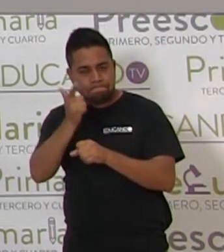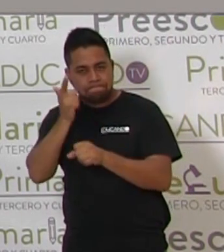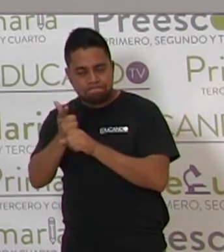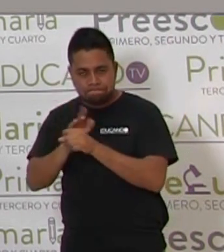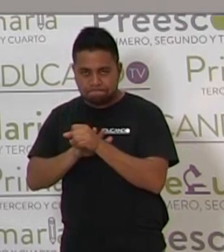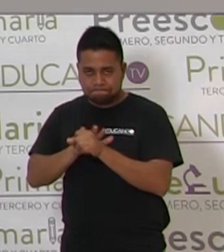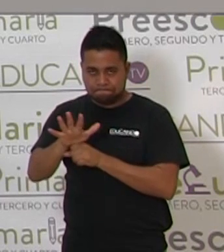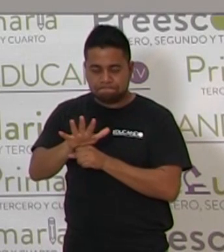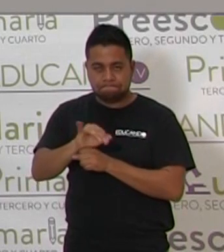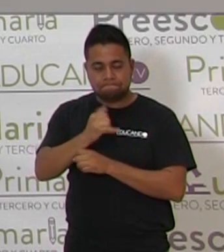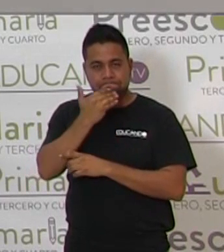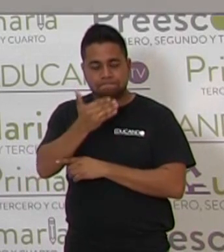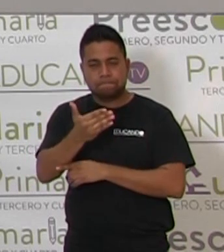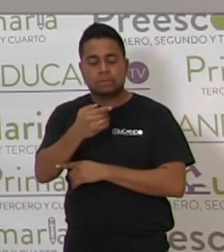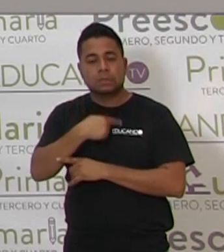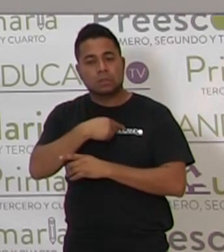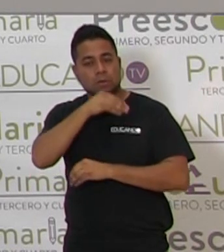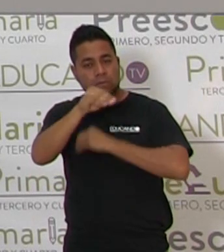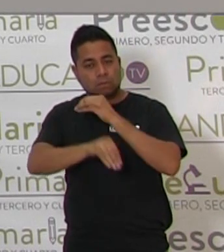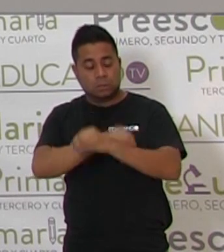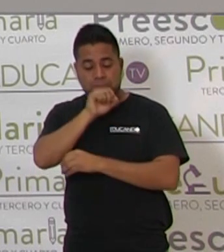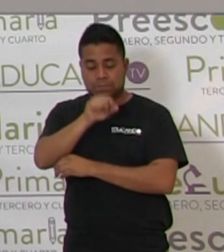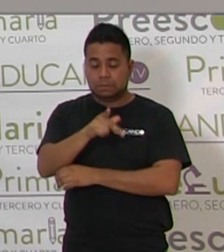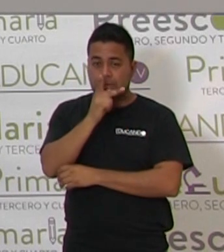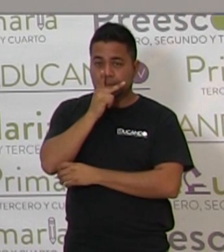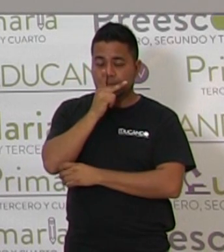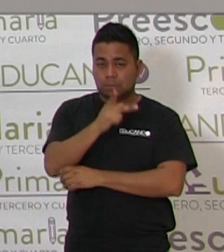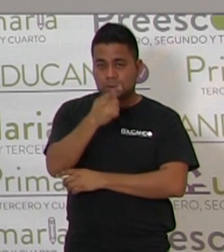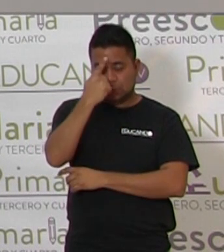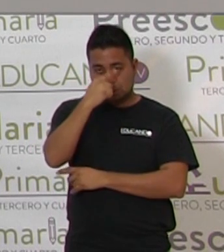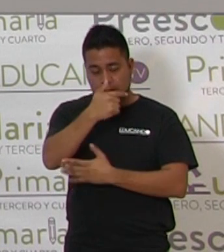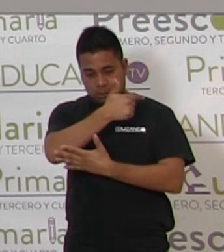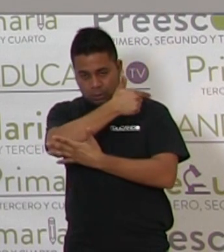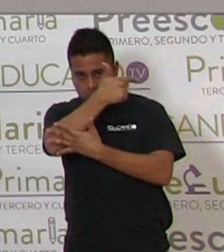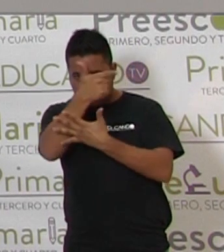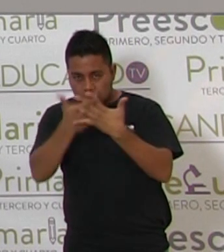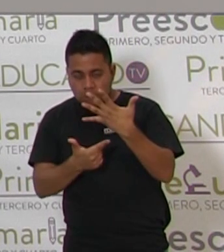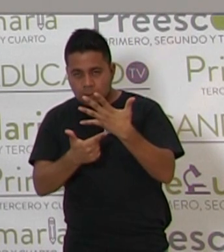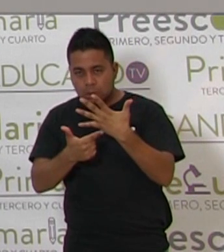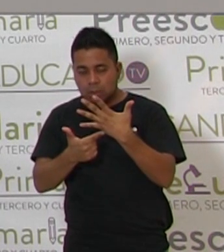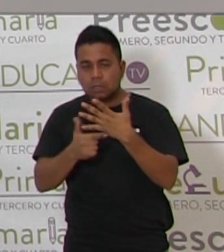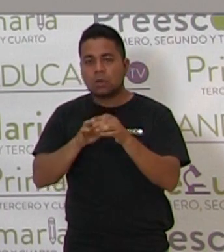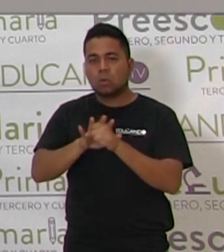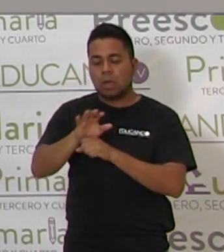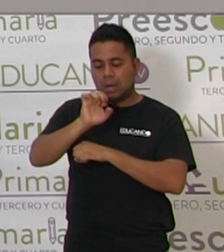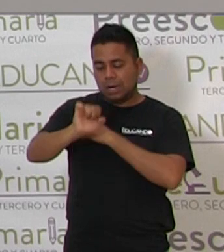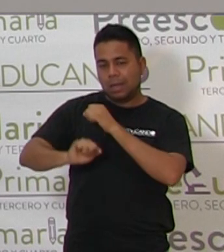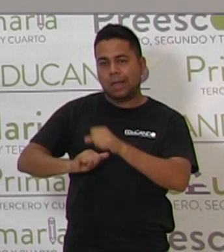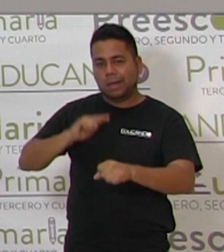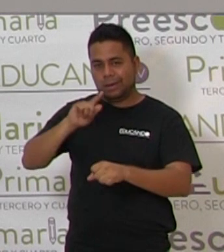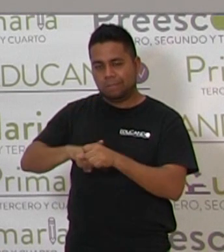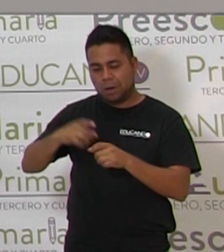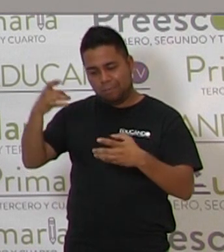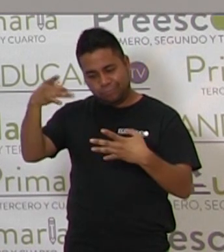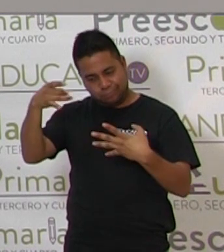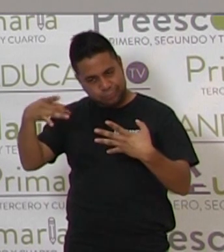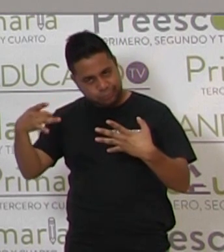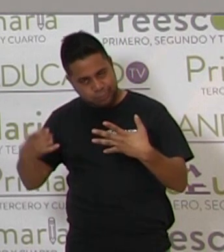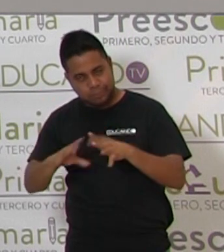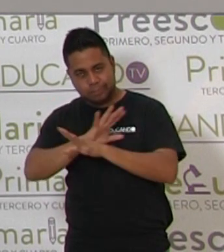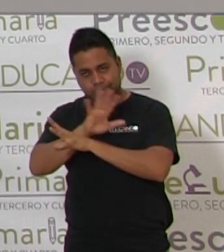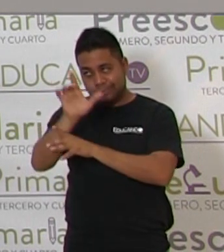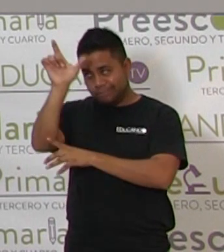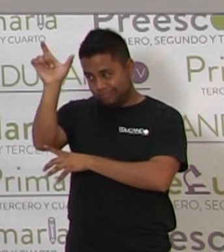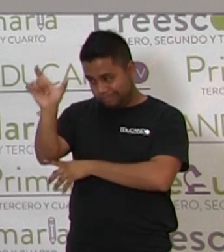Voy a poner estas dos palabras en la lista de los animales que ya habíamos visto. ¿Qué parece? ¿Me